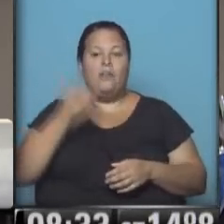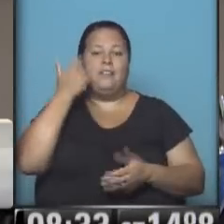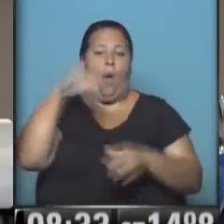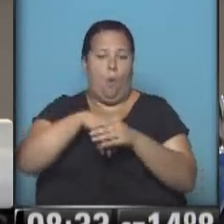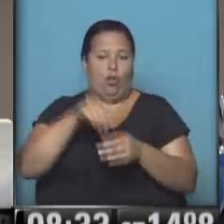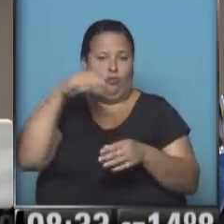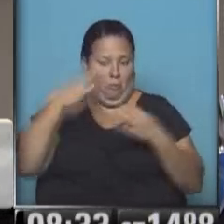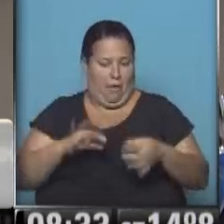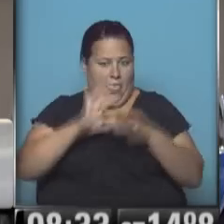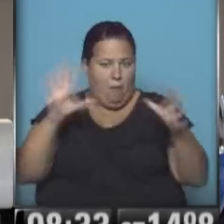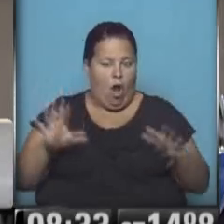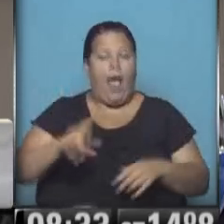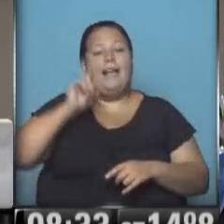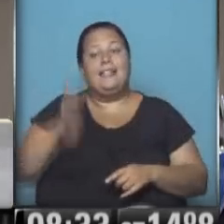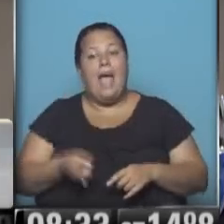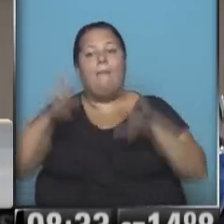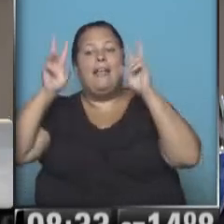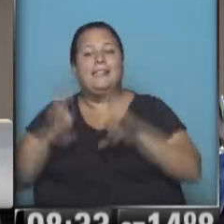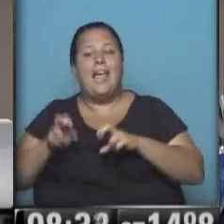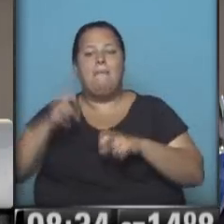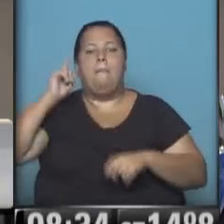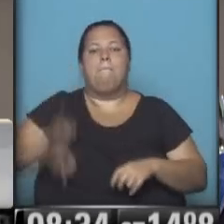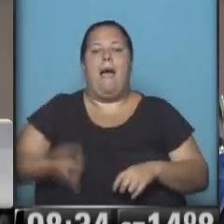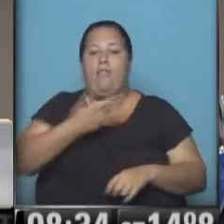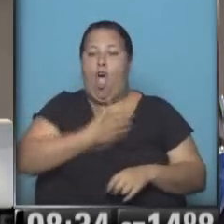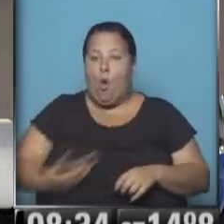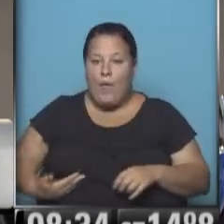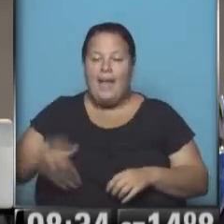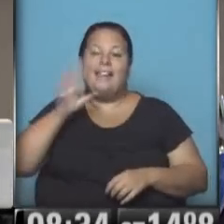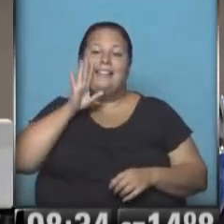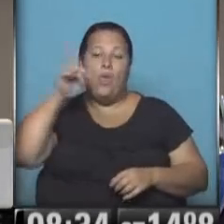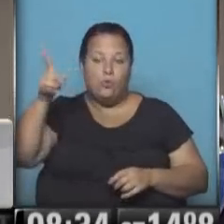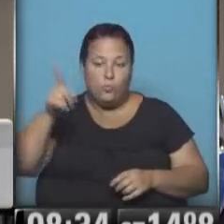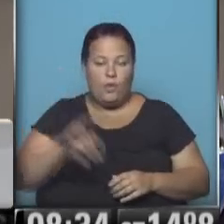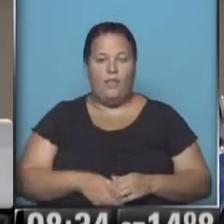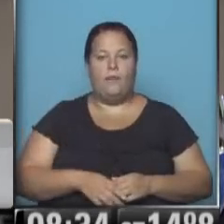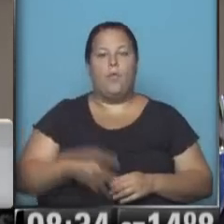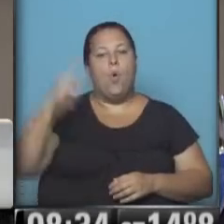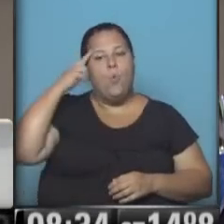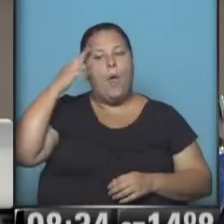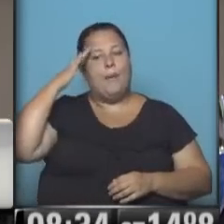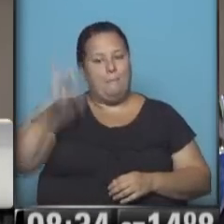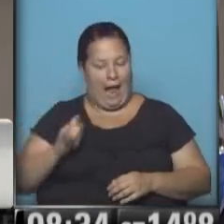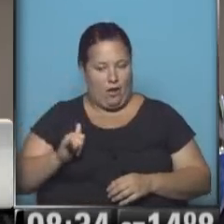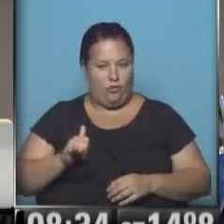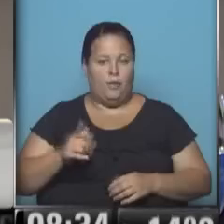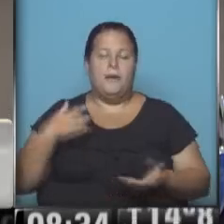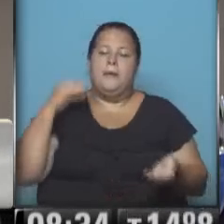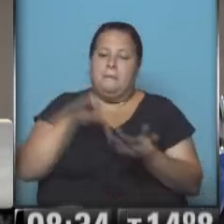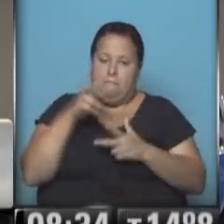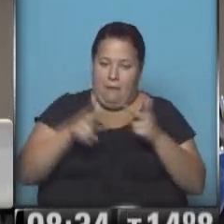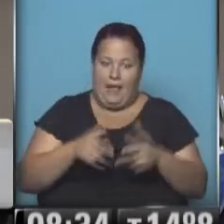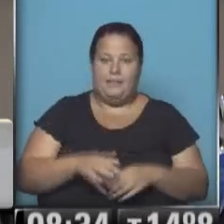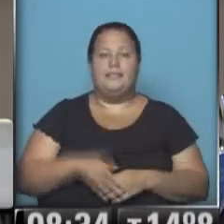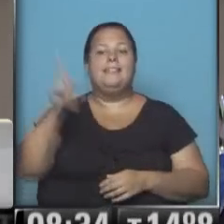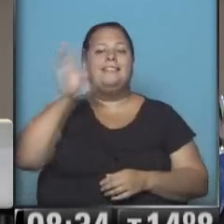democráticamente y por otro, el tema de la orden ejecutiva que puso Estados Unidos el 9 de marzo. Y te digo más, está